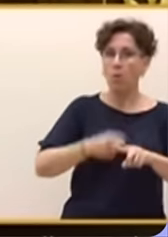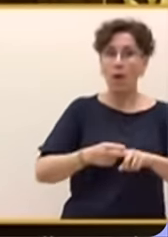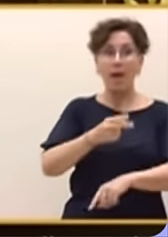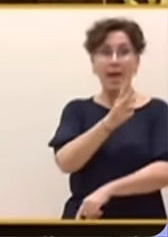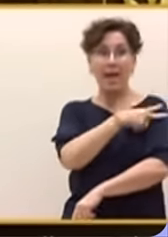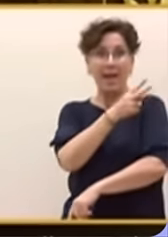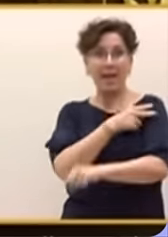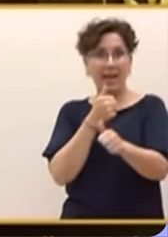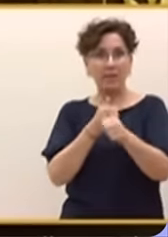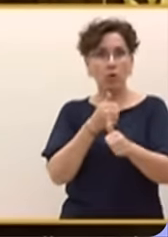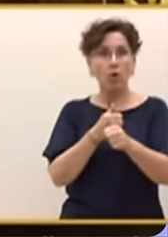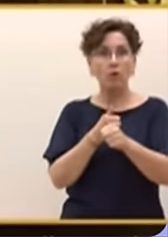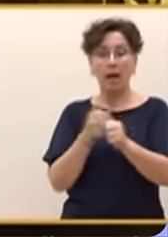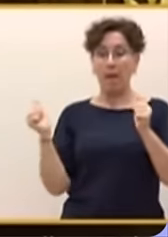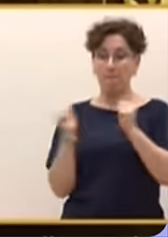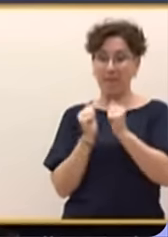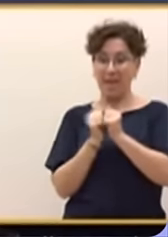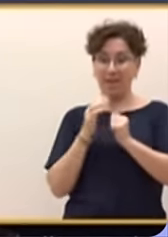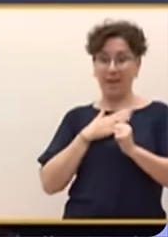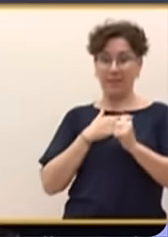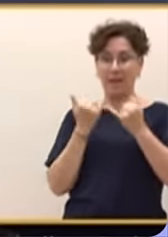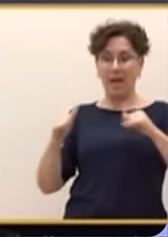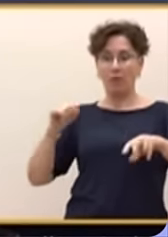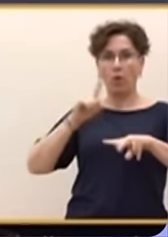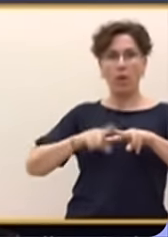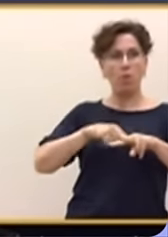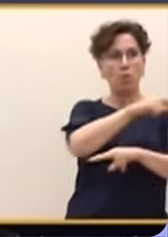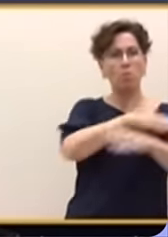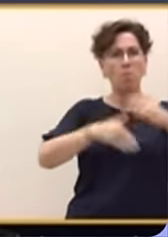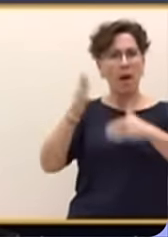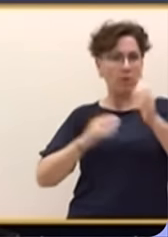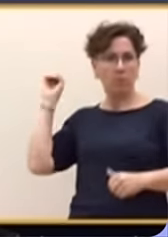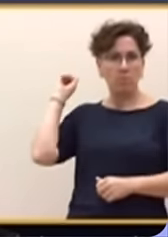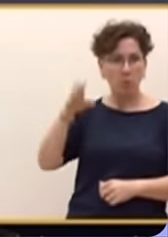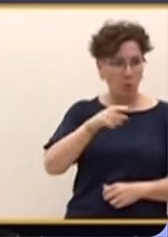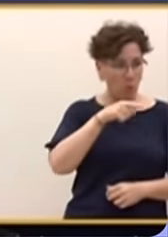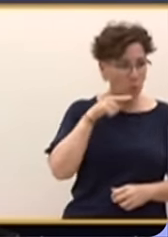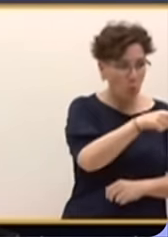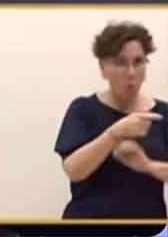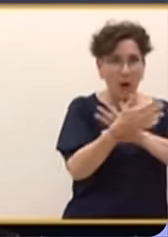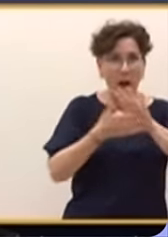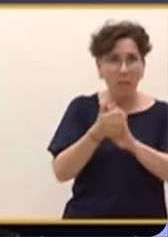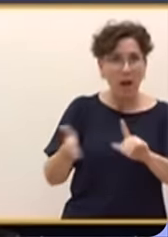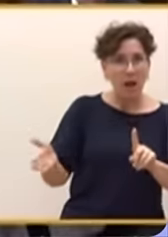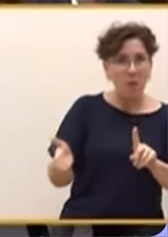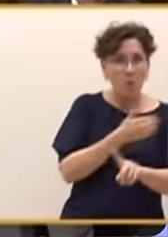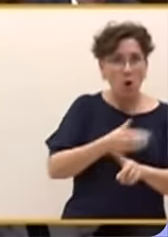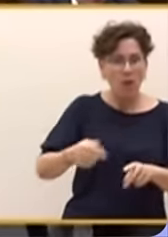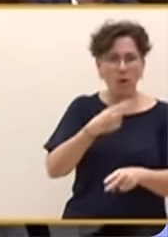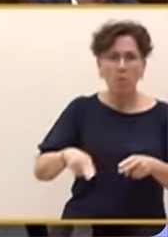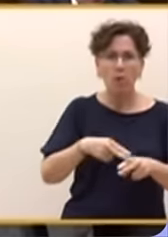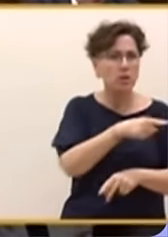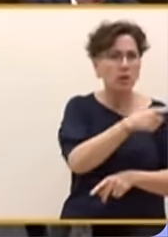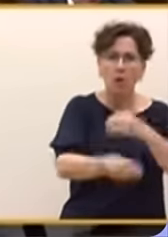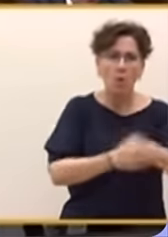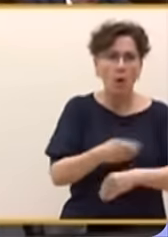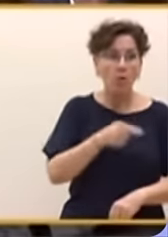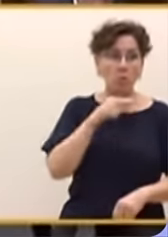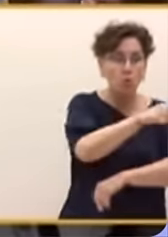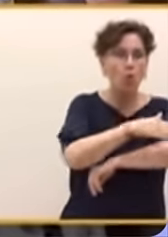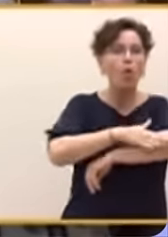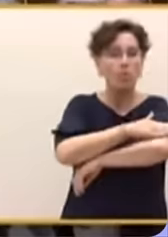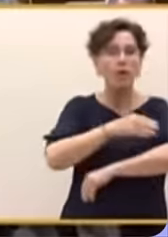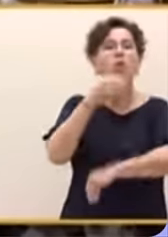a lanzar adoquines a los actos de Vox. No se atreva usted a hablar de violencia política cuando su gobierno es responsable directo de la violencia contra la